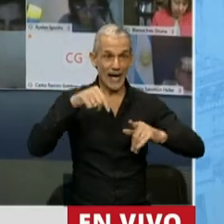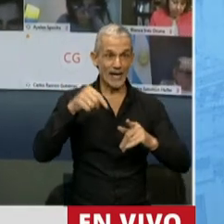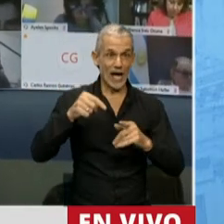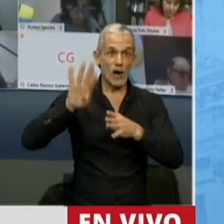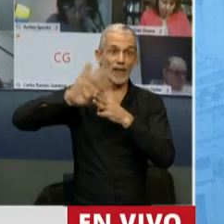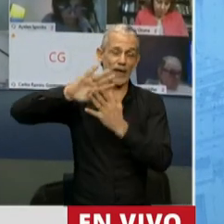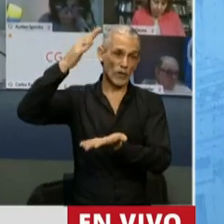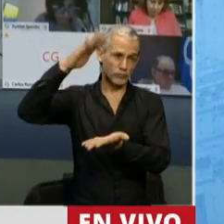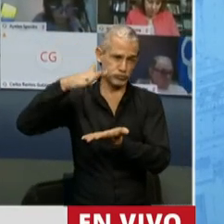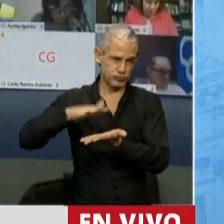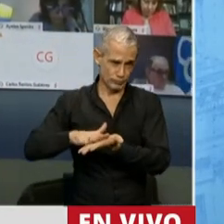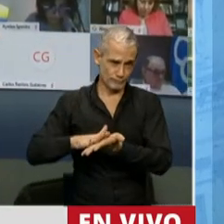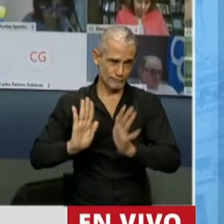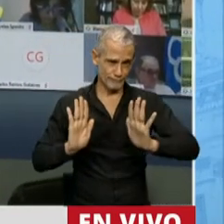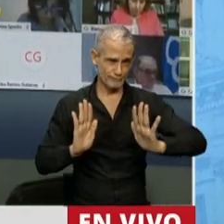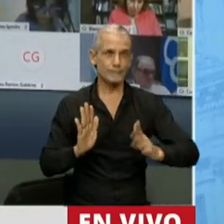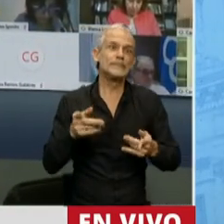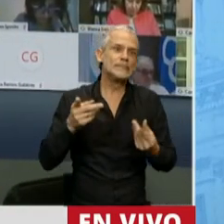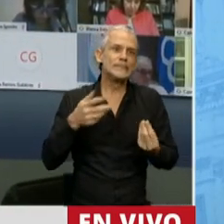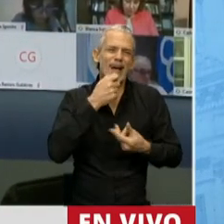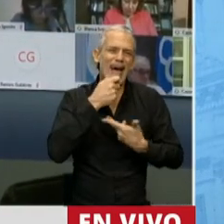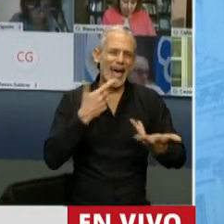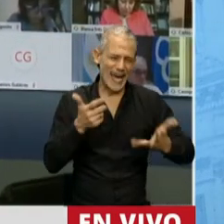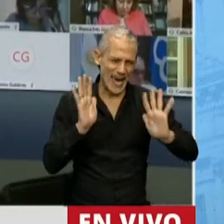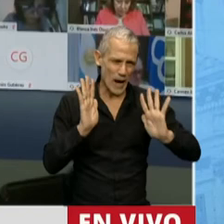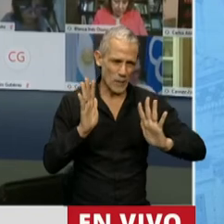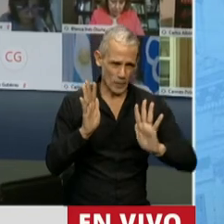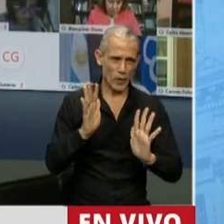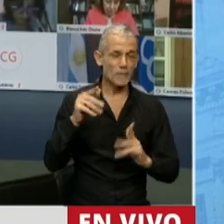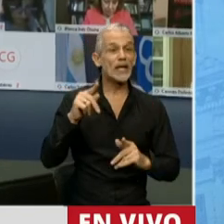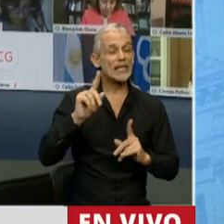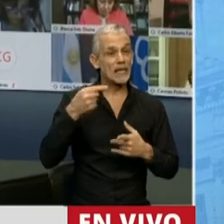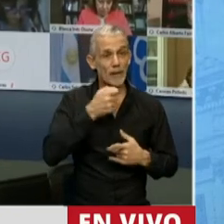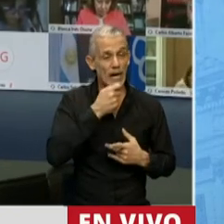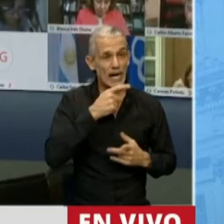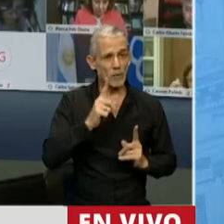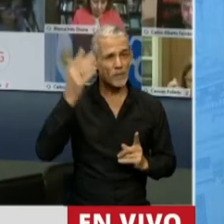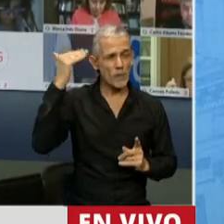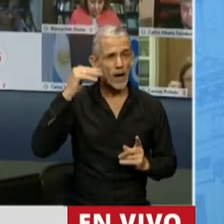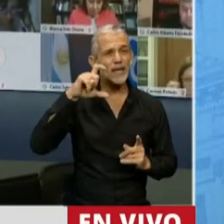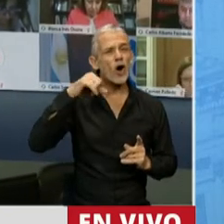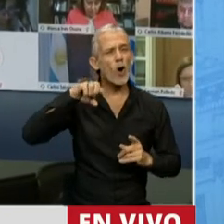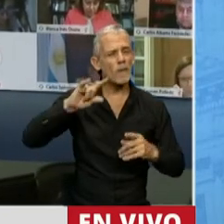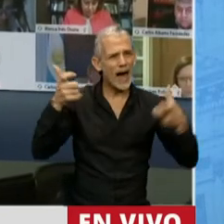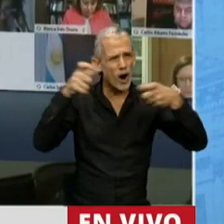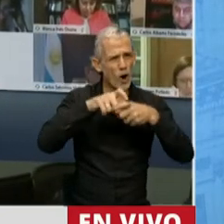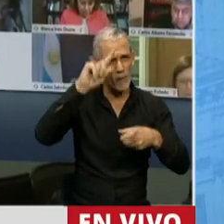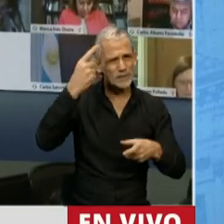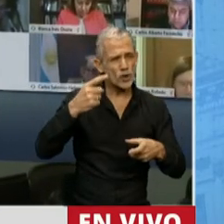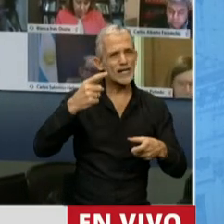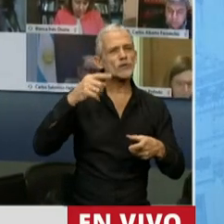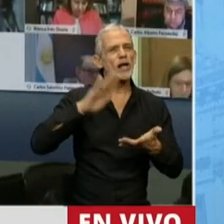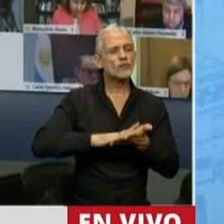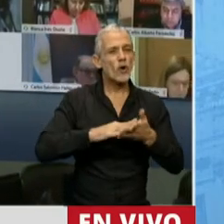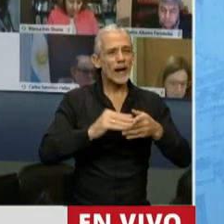desendeudamiento nuevamente. Tomemos este ejemplo, pero también el ejemplo de la copla. La Comisión Nacional del